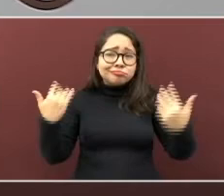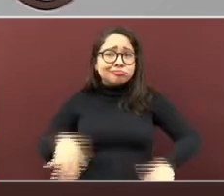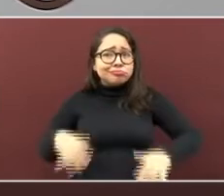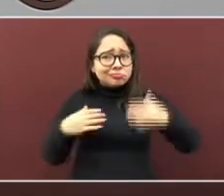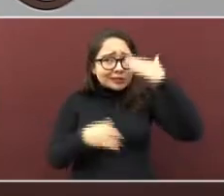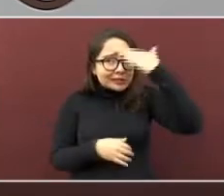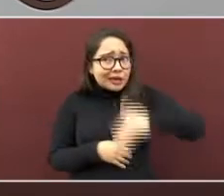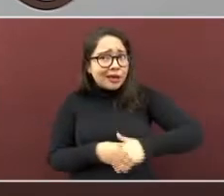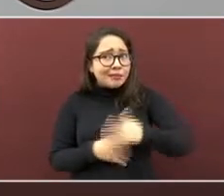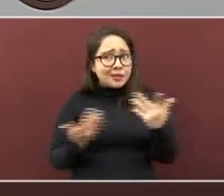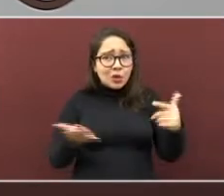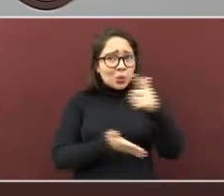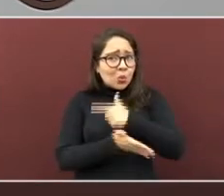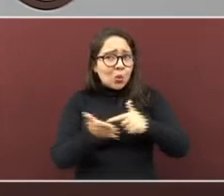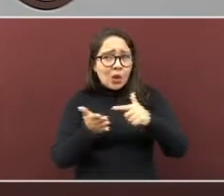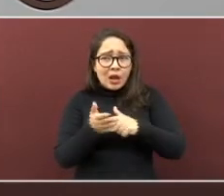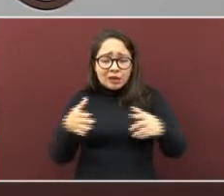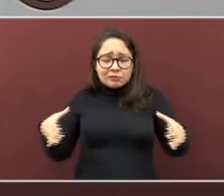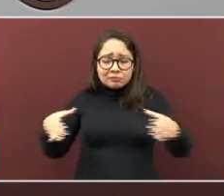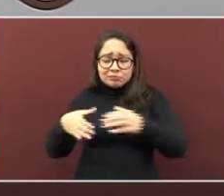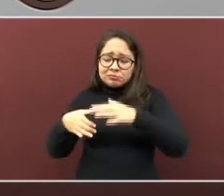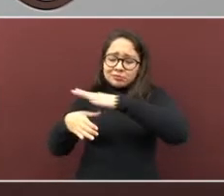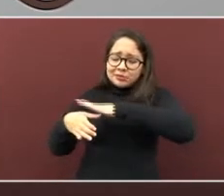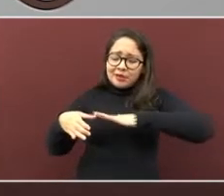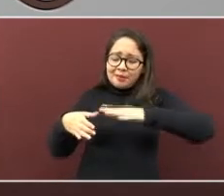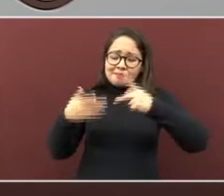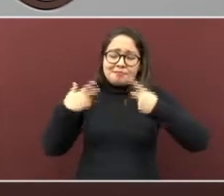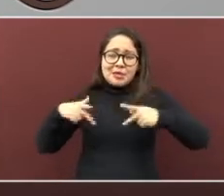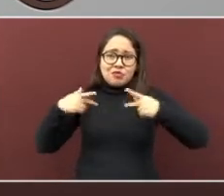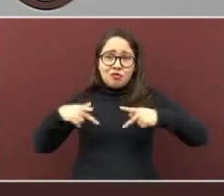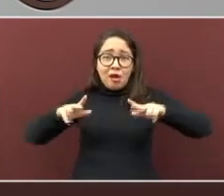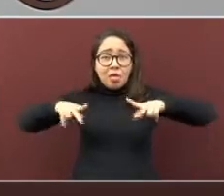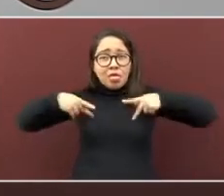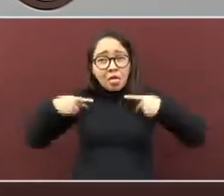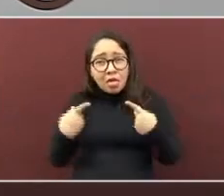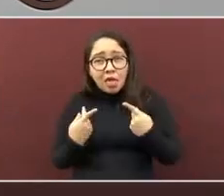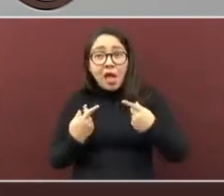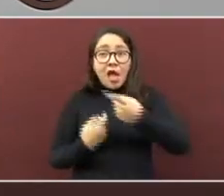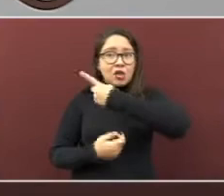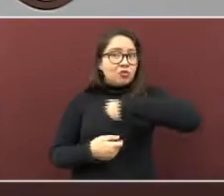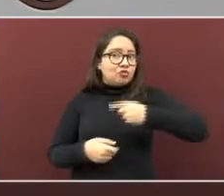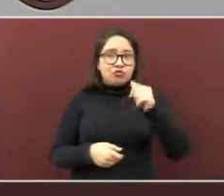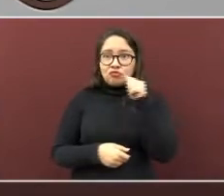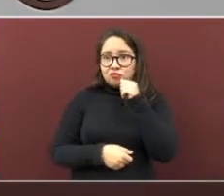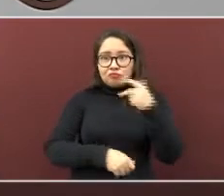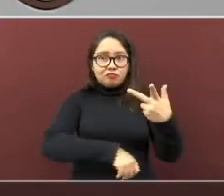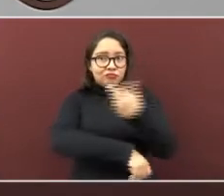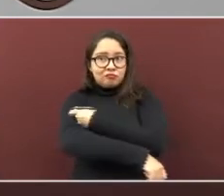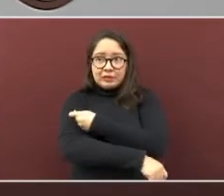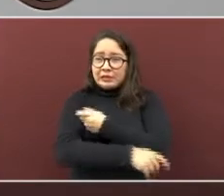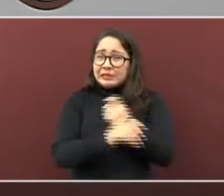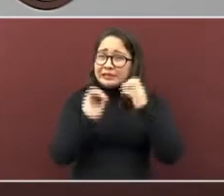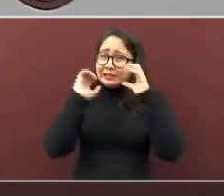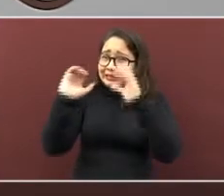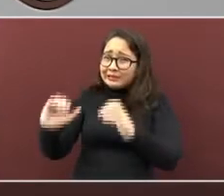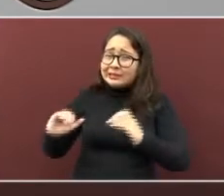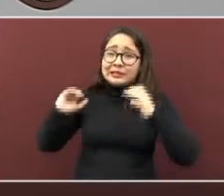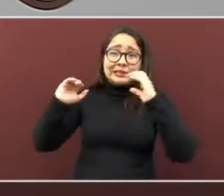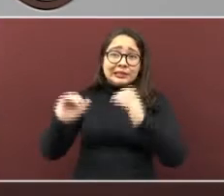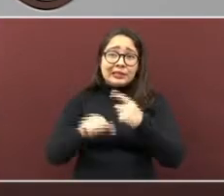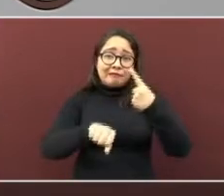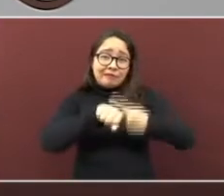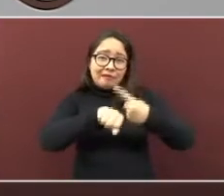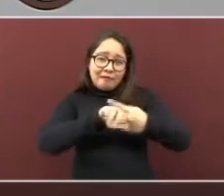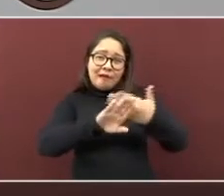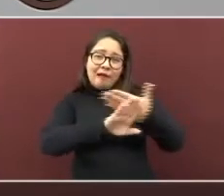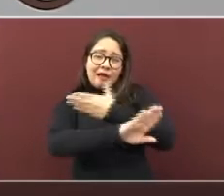en grupos de riesgo, como son las personas no vacunadas, con enfermedades como